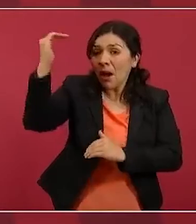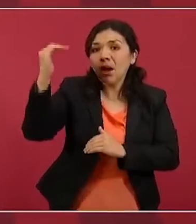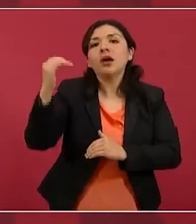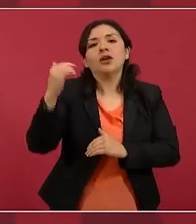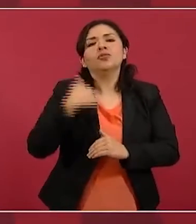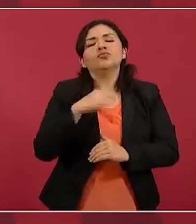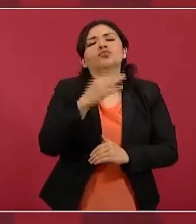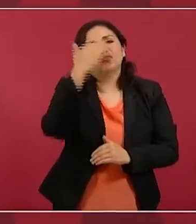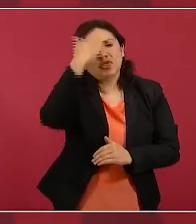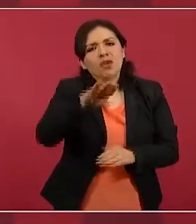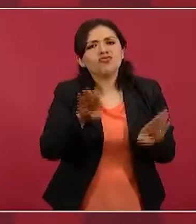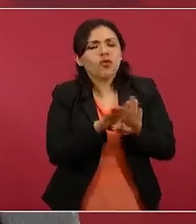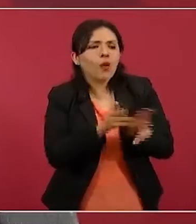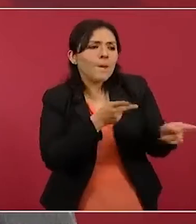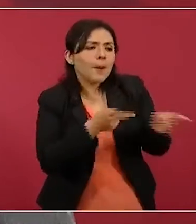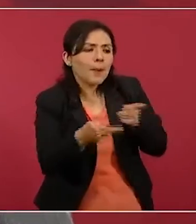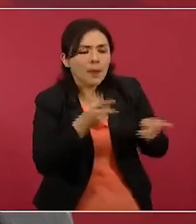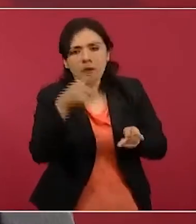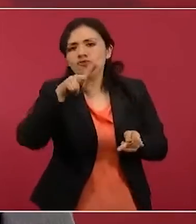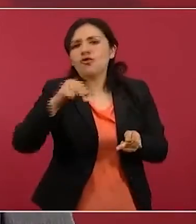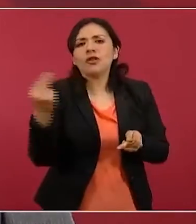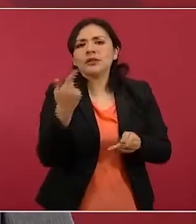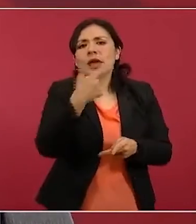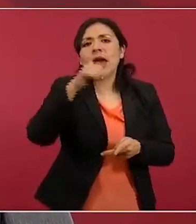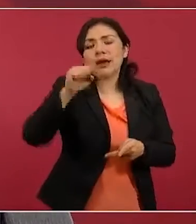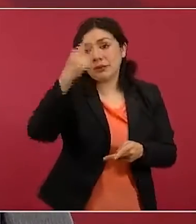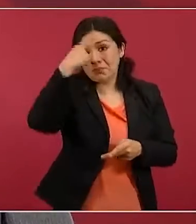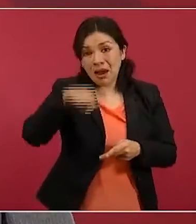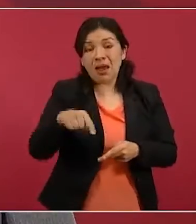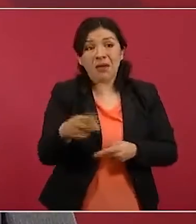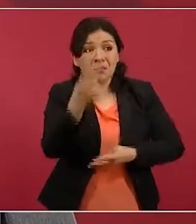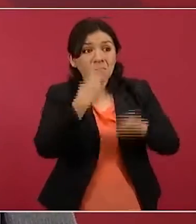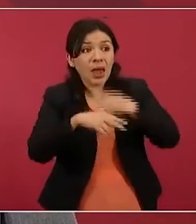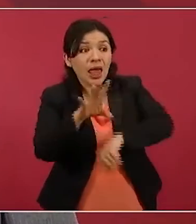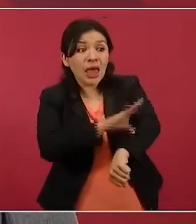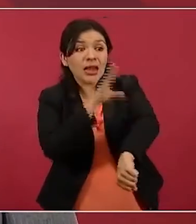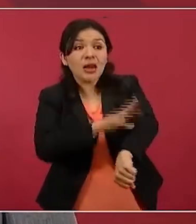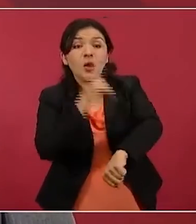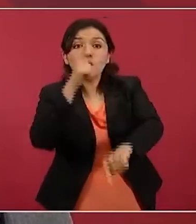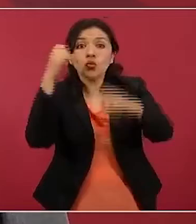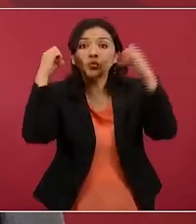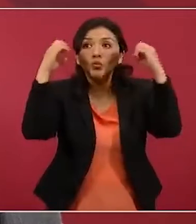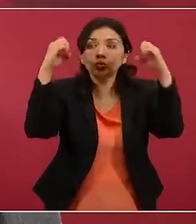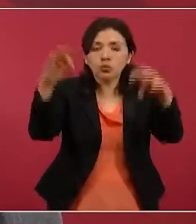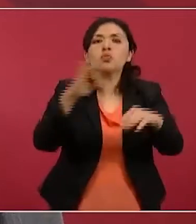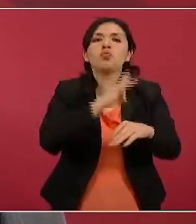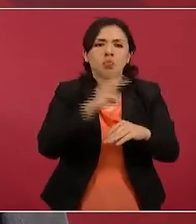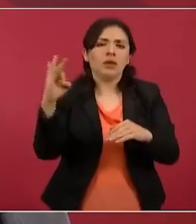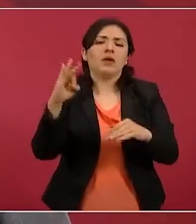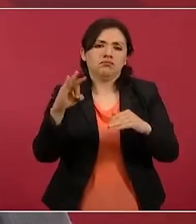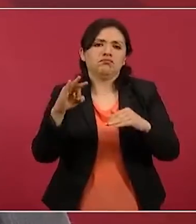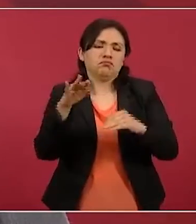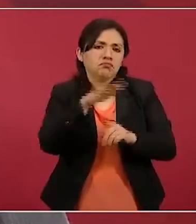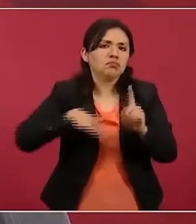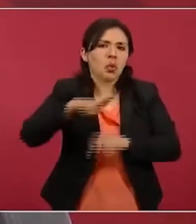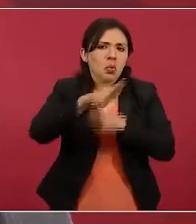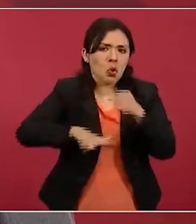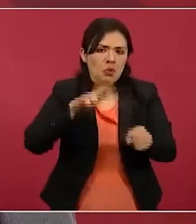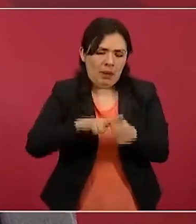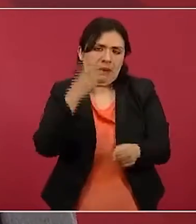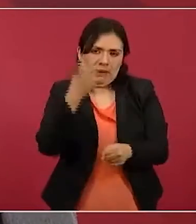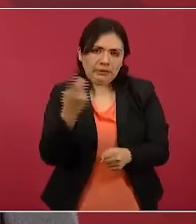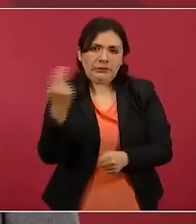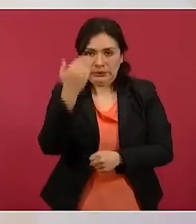de la energía eléctrica. Eso informarle a la gente